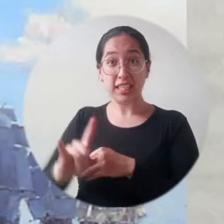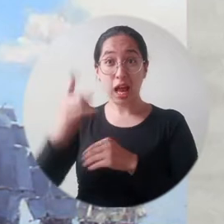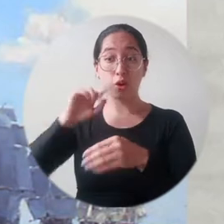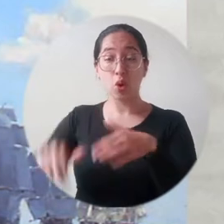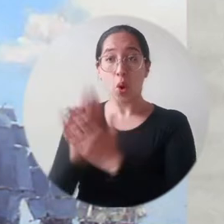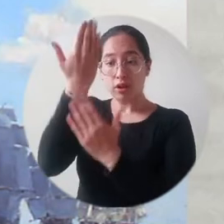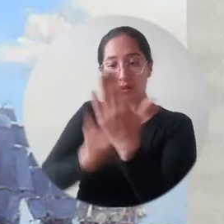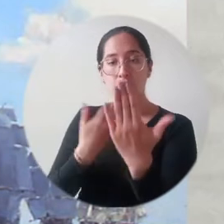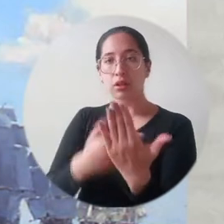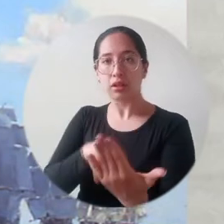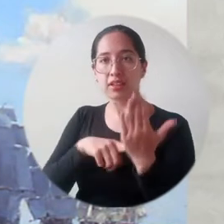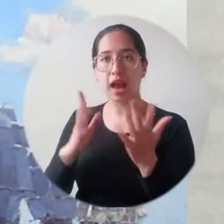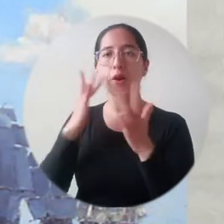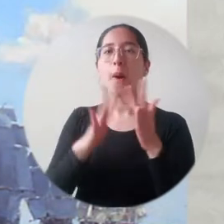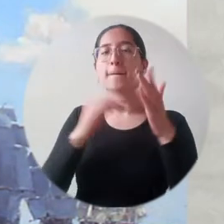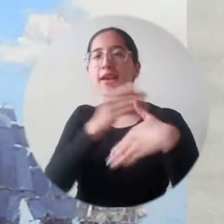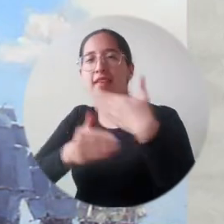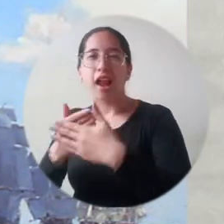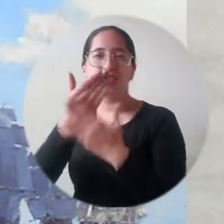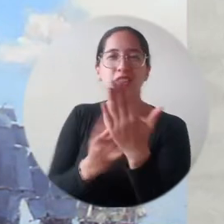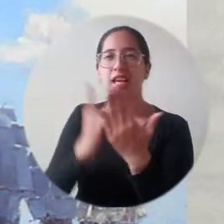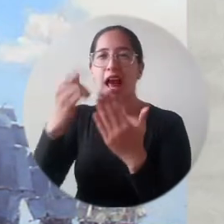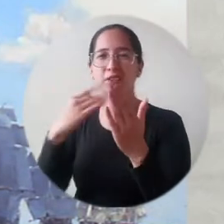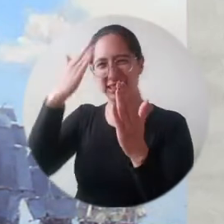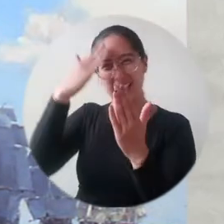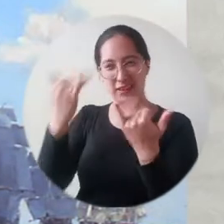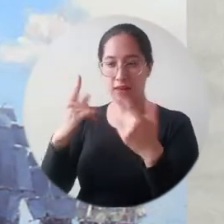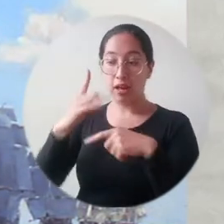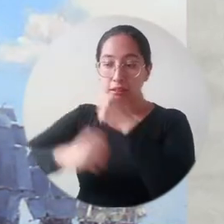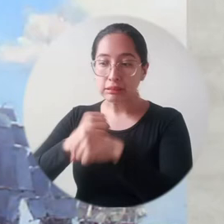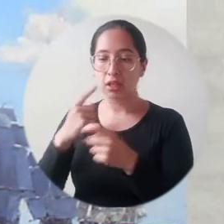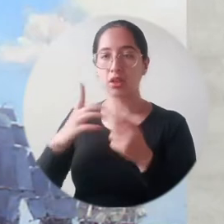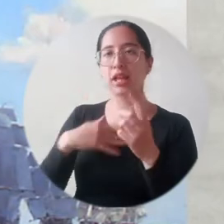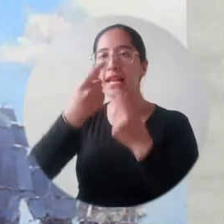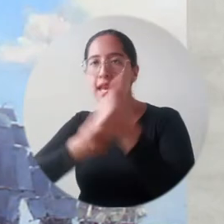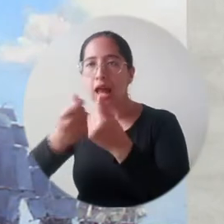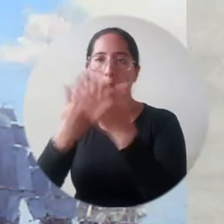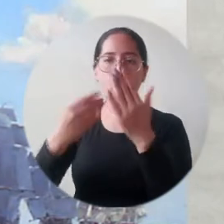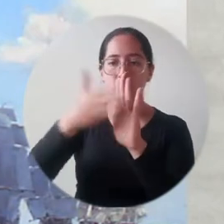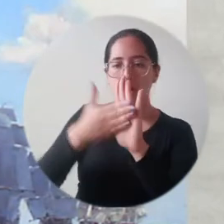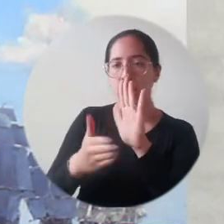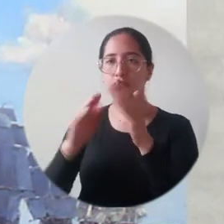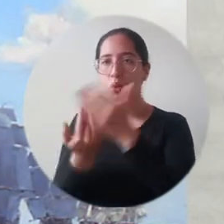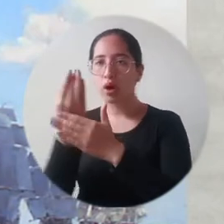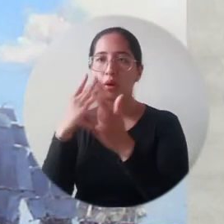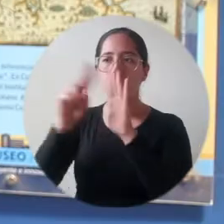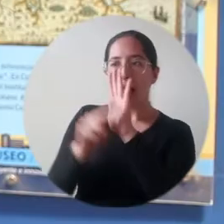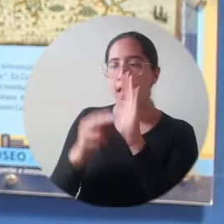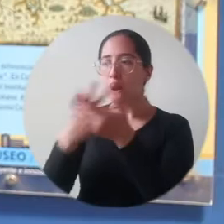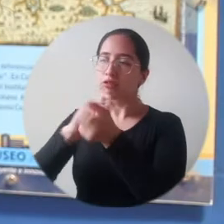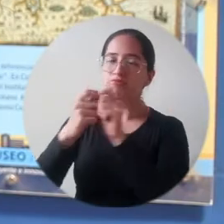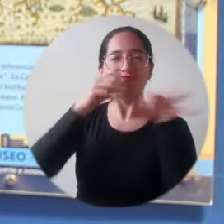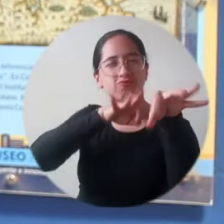en procesos de renovación o de trámites tributarios que muchas veces se conocen o que han venido cambiando a raíz de la nueva normatividad tributaria.